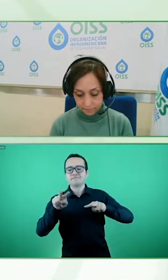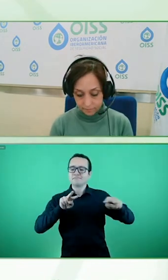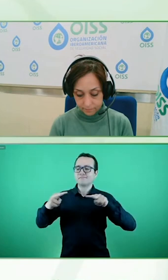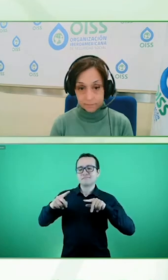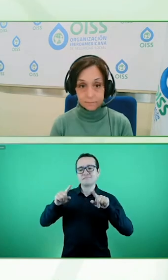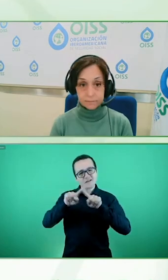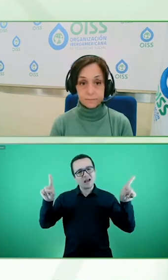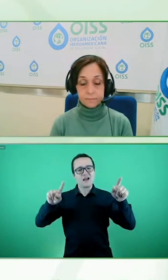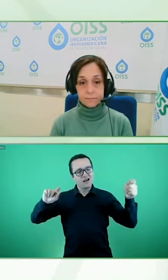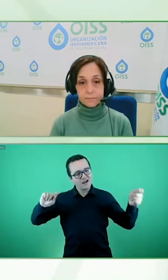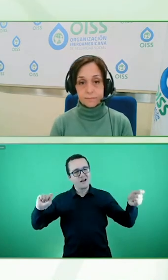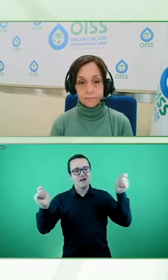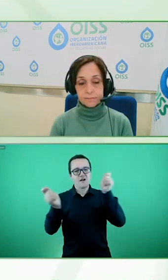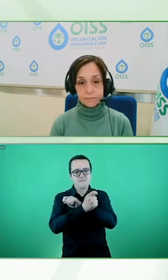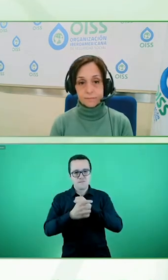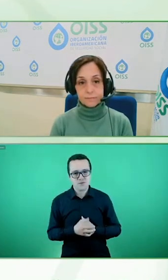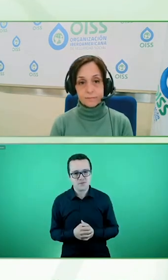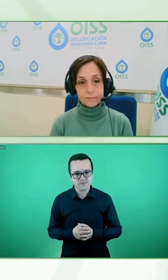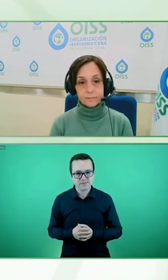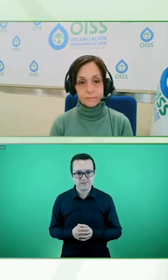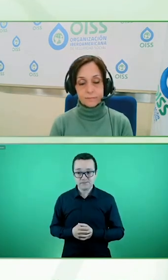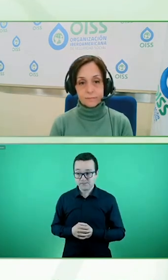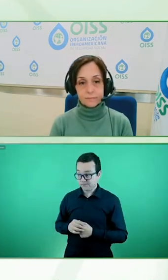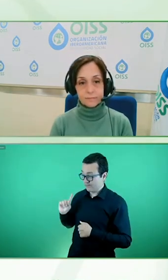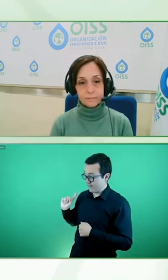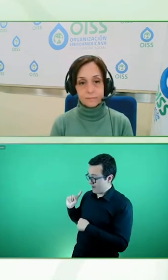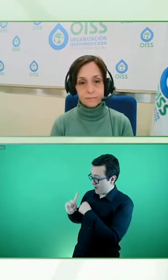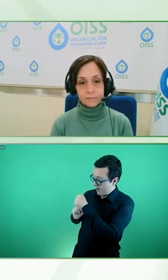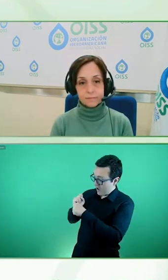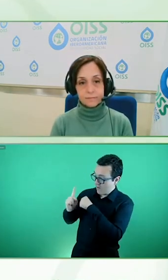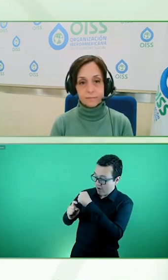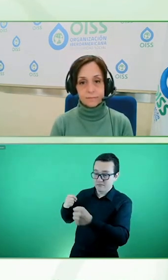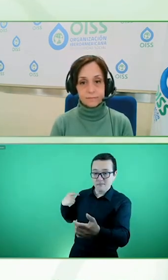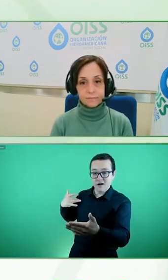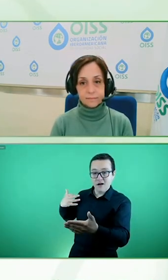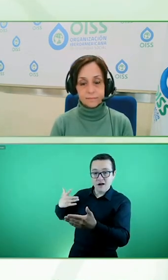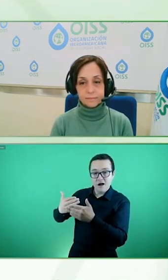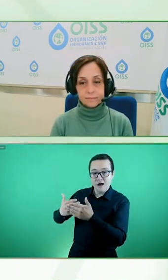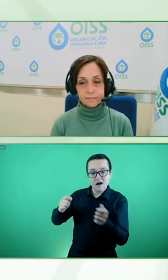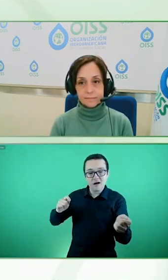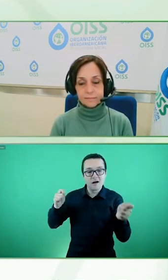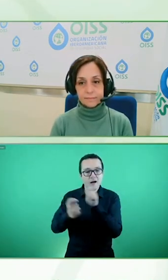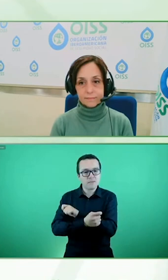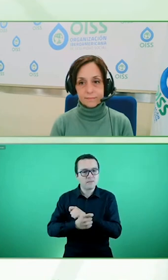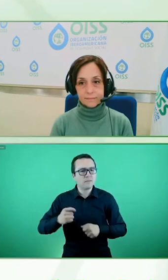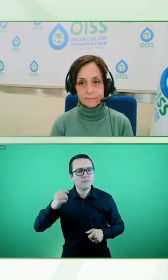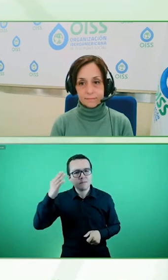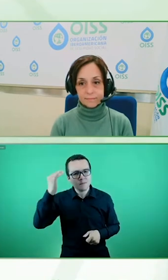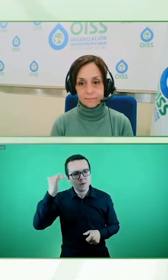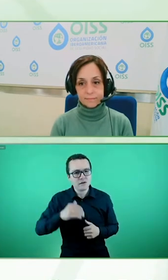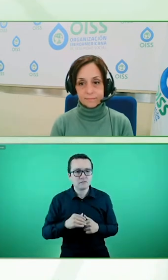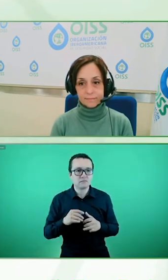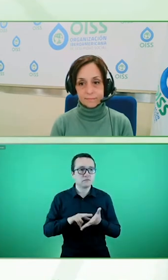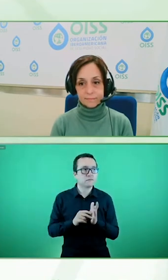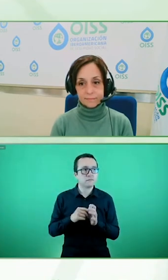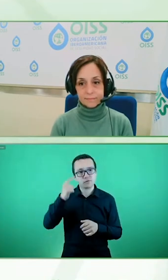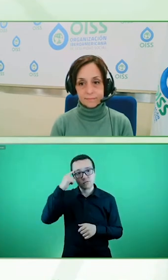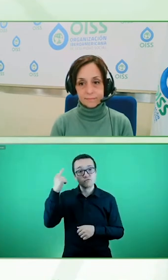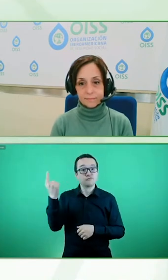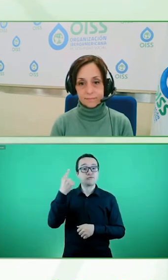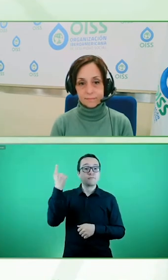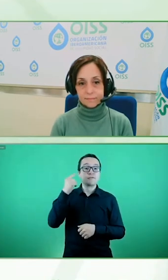porque inicialmente también muchas veces solamente hombres con discapacidad, ahora,